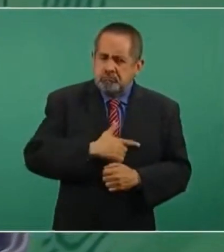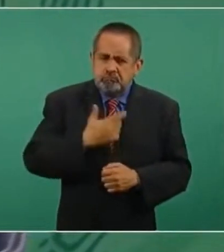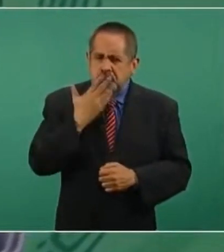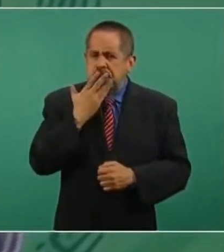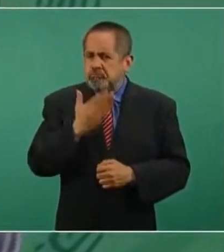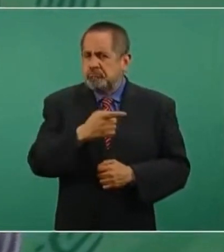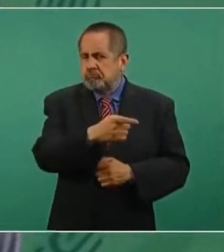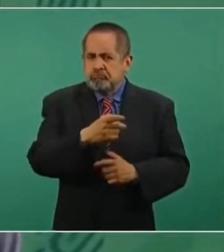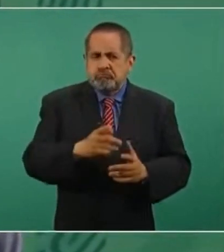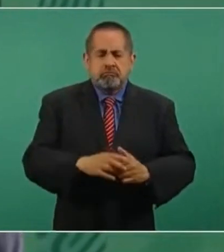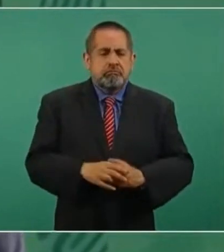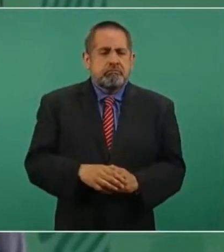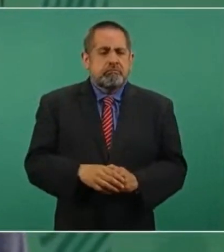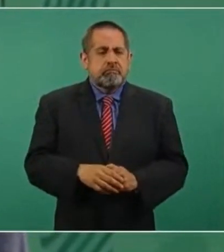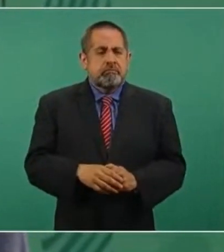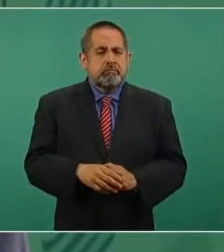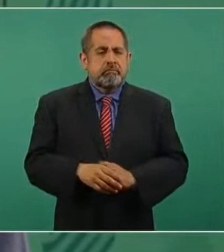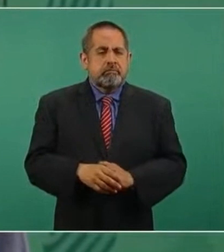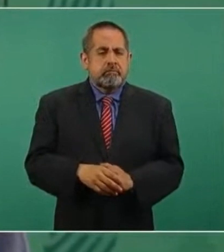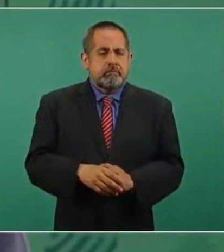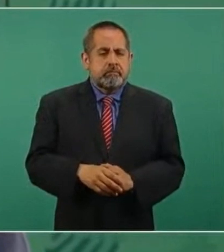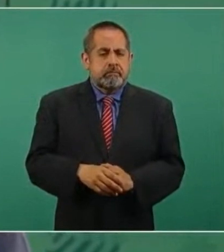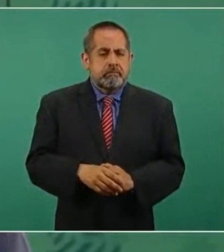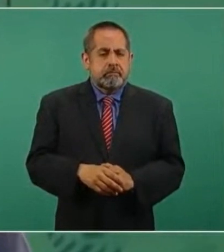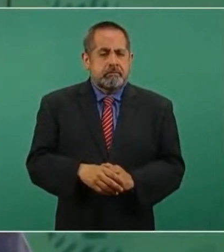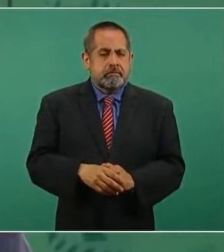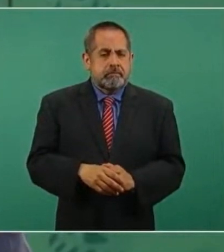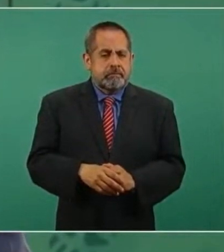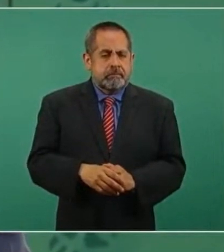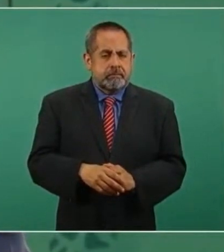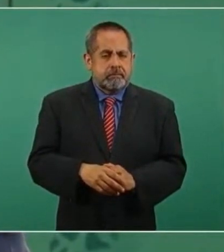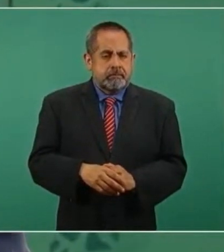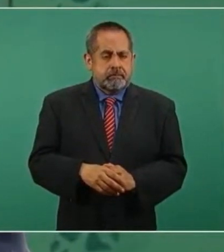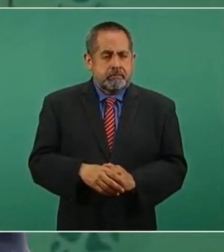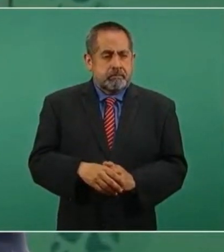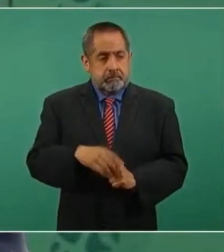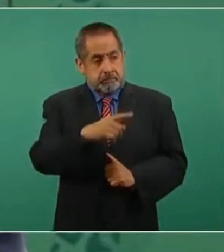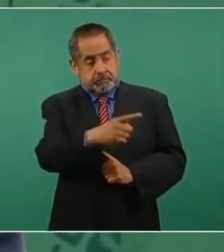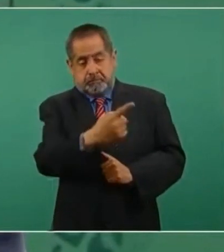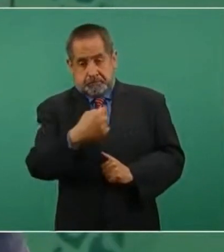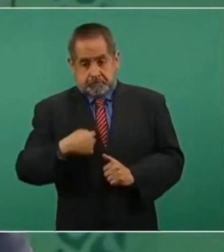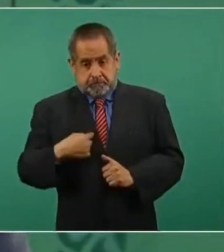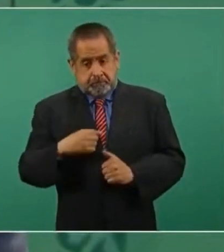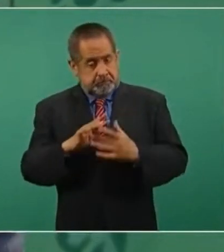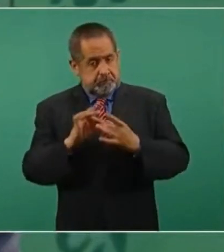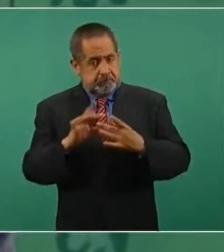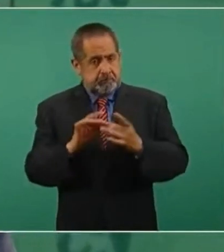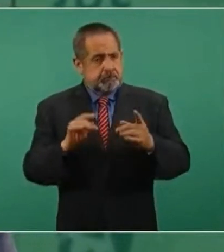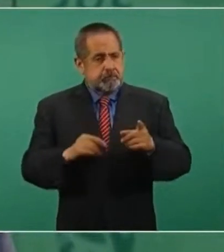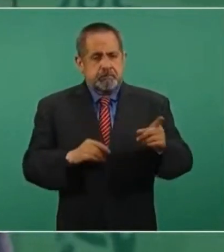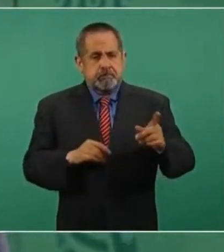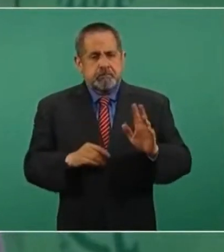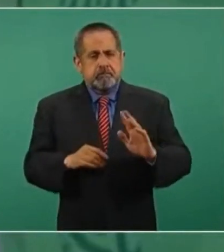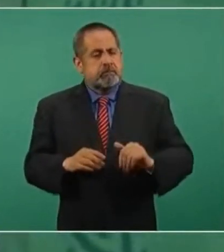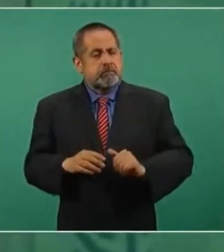mencionó que ellos no ven